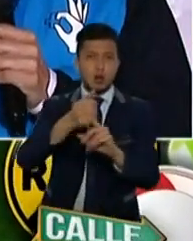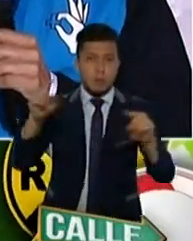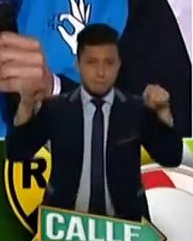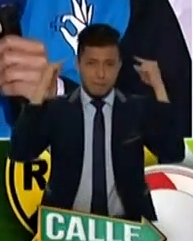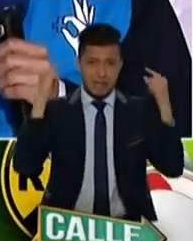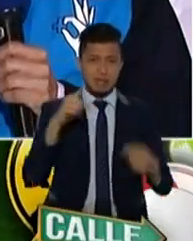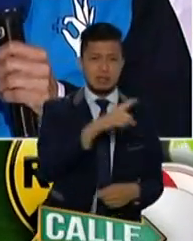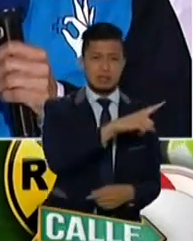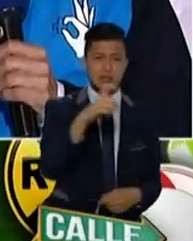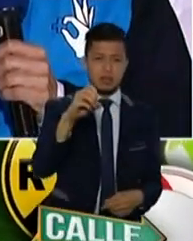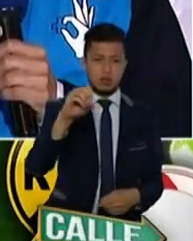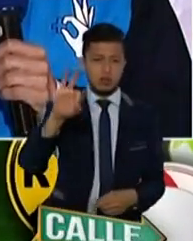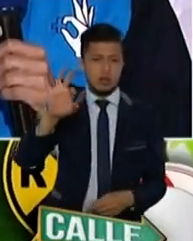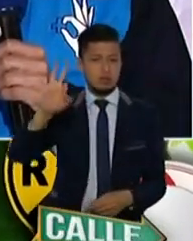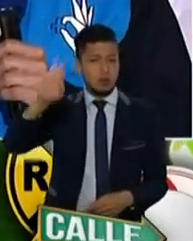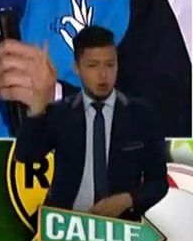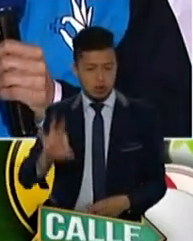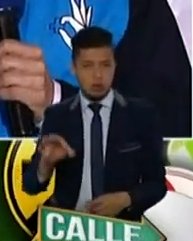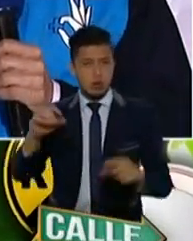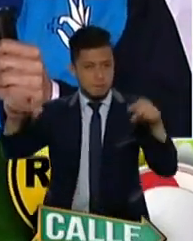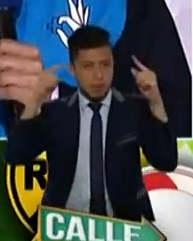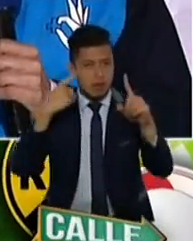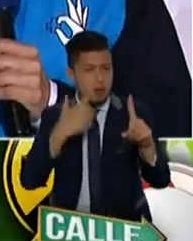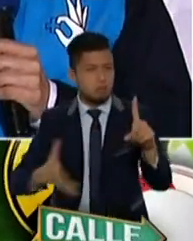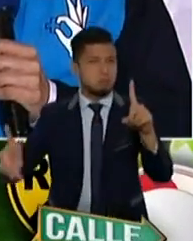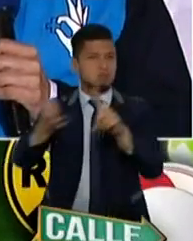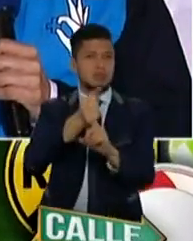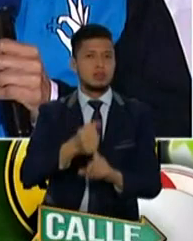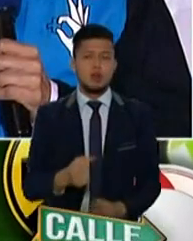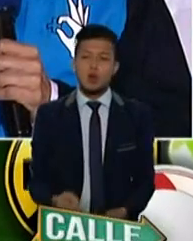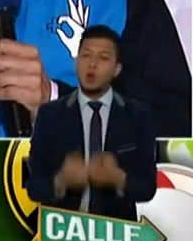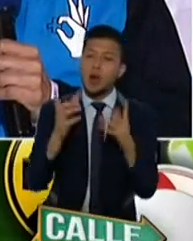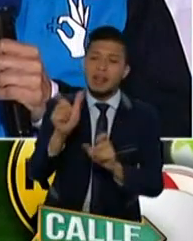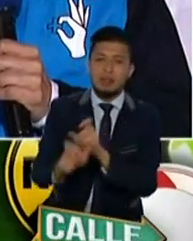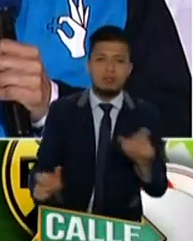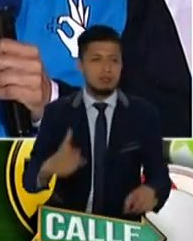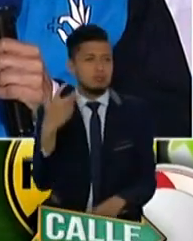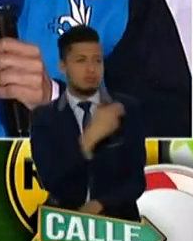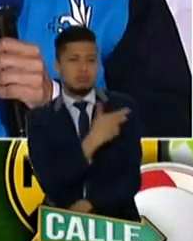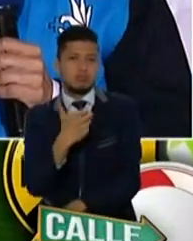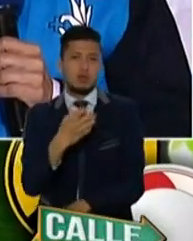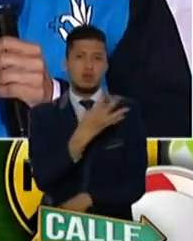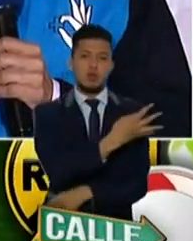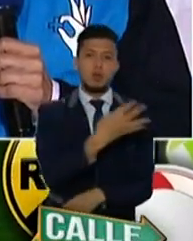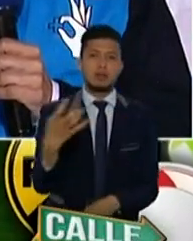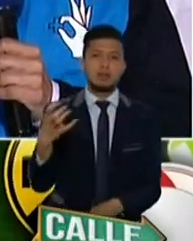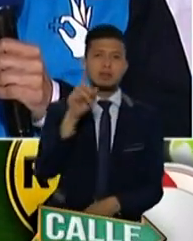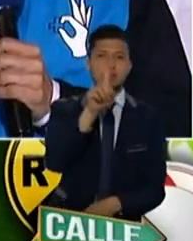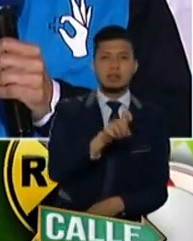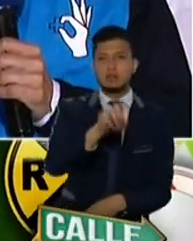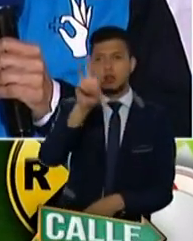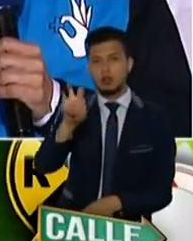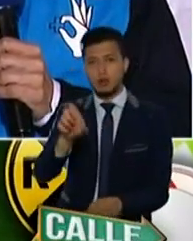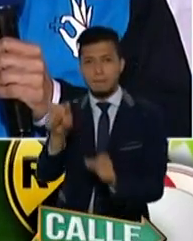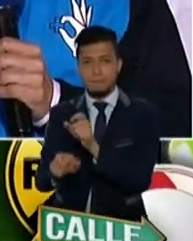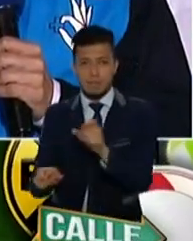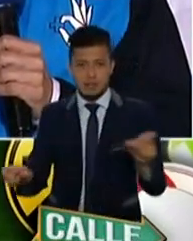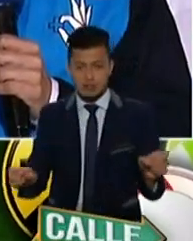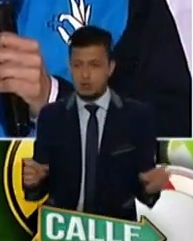un 103% y vacunamos 468 personas de